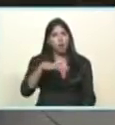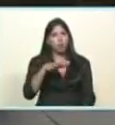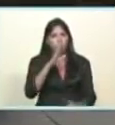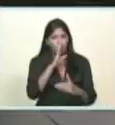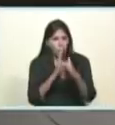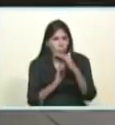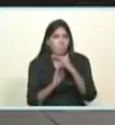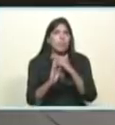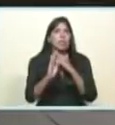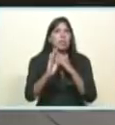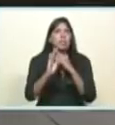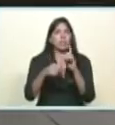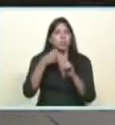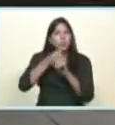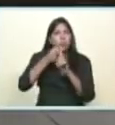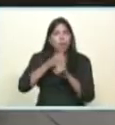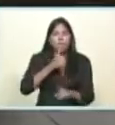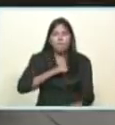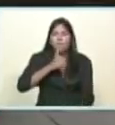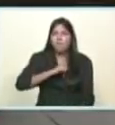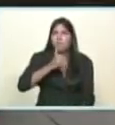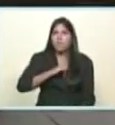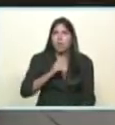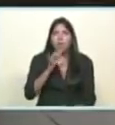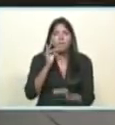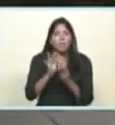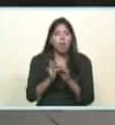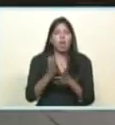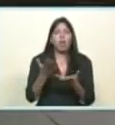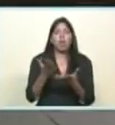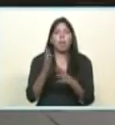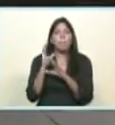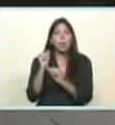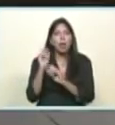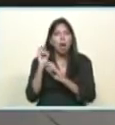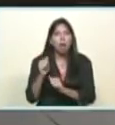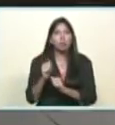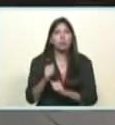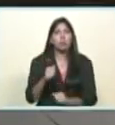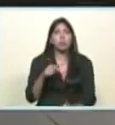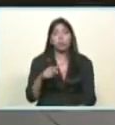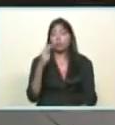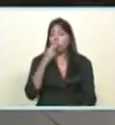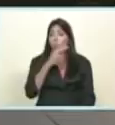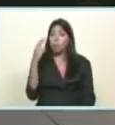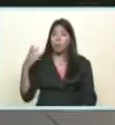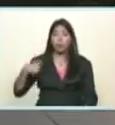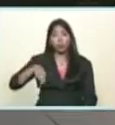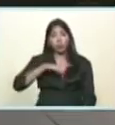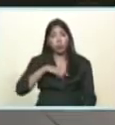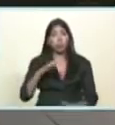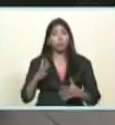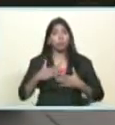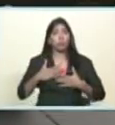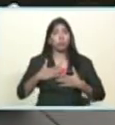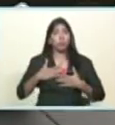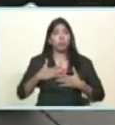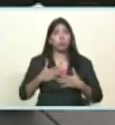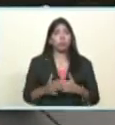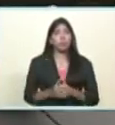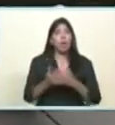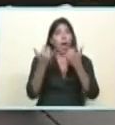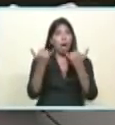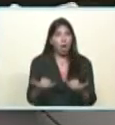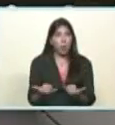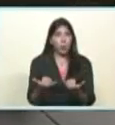con sus luchas con su resistencia con su fe con su esperanza ese es nuestro compromiso y ahora